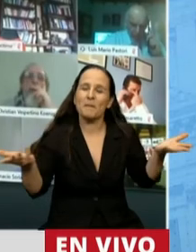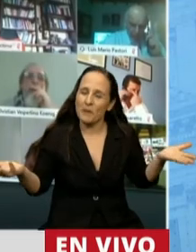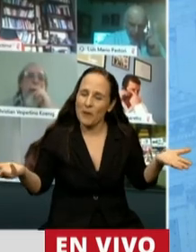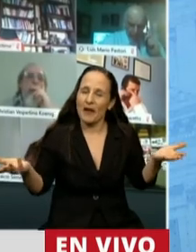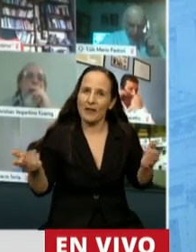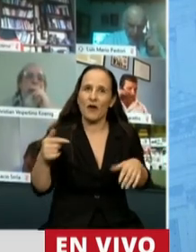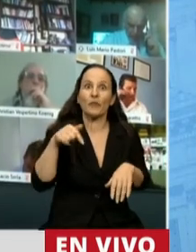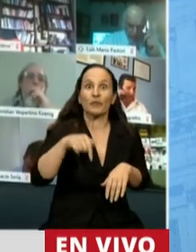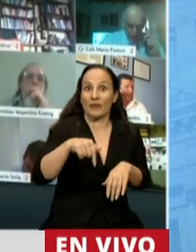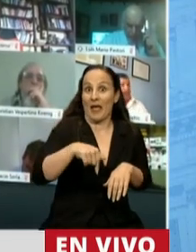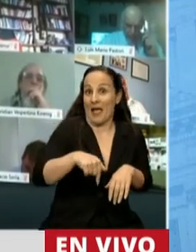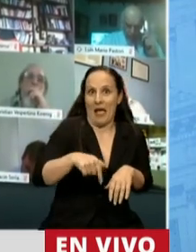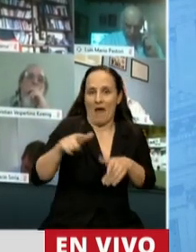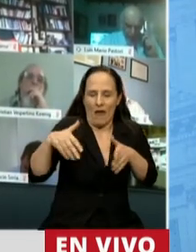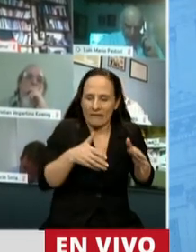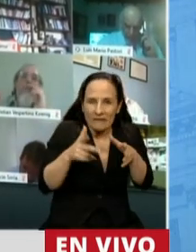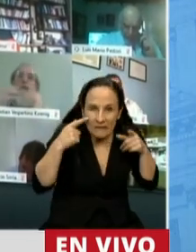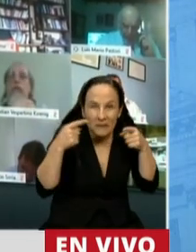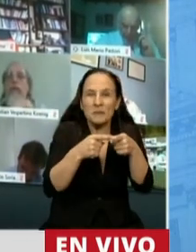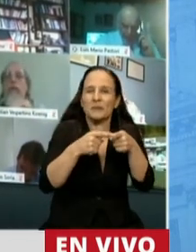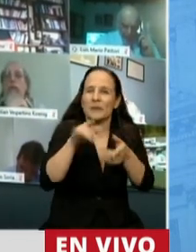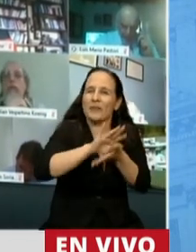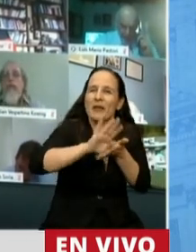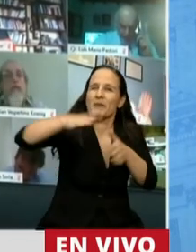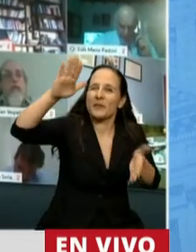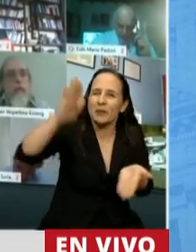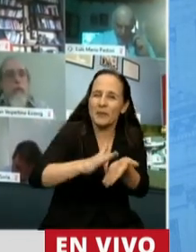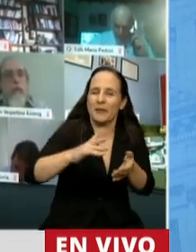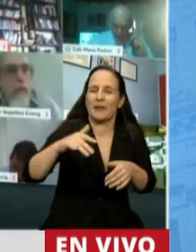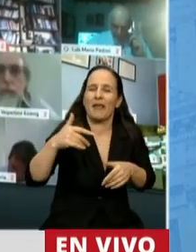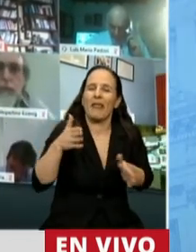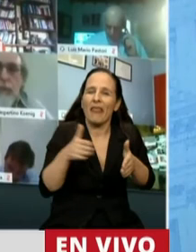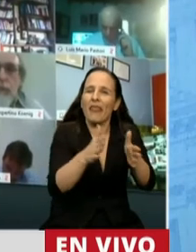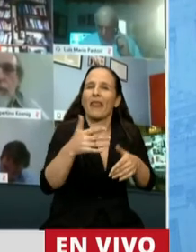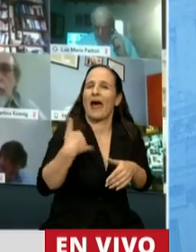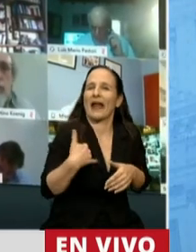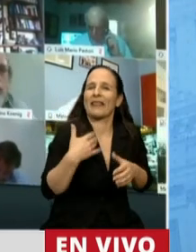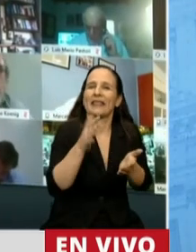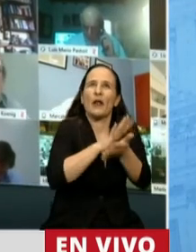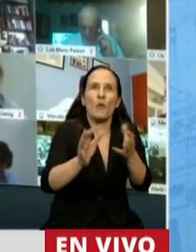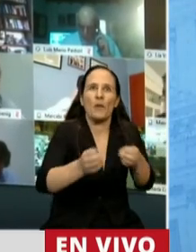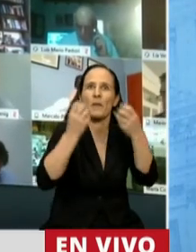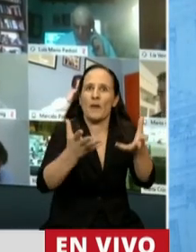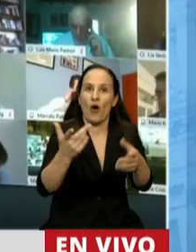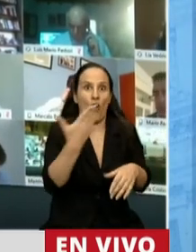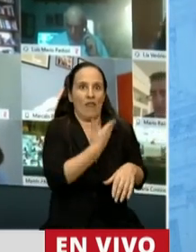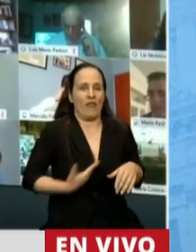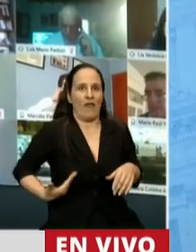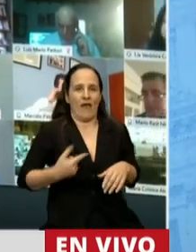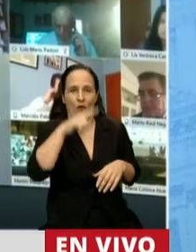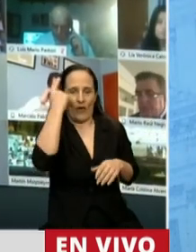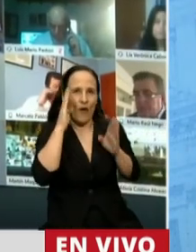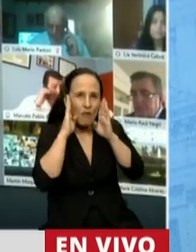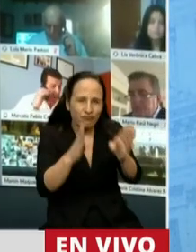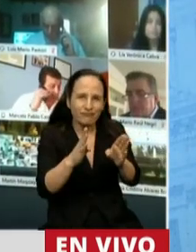En este camino de desendeudamiento, en este camino de Nueva Argentina, de solidaridad, de un gobierno nacional que nos ha tendido la mano